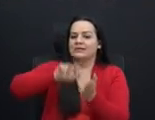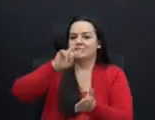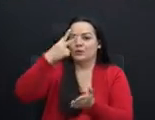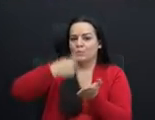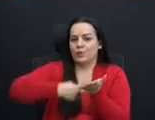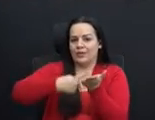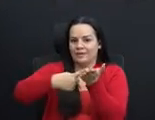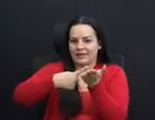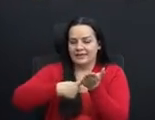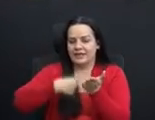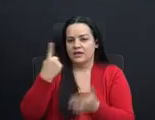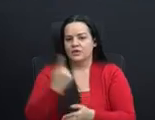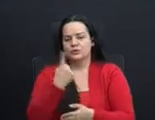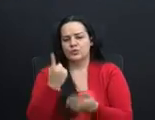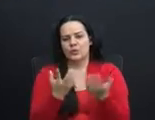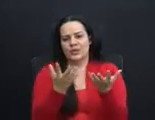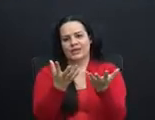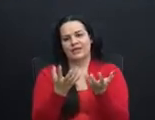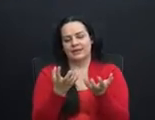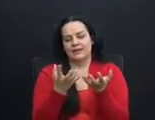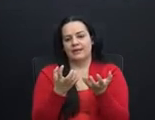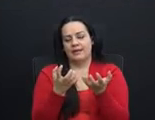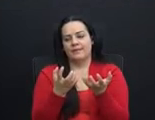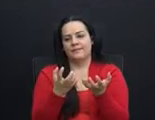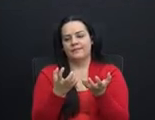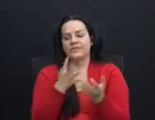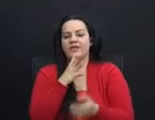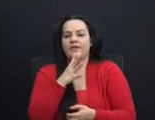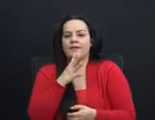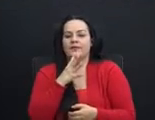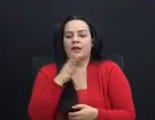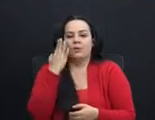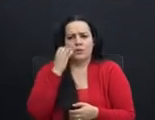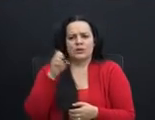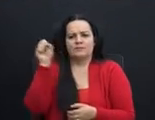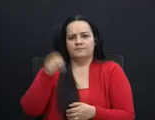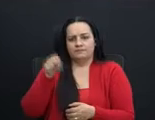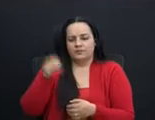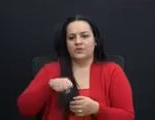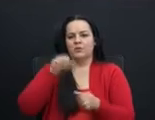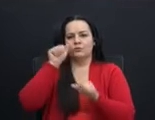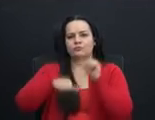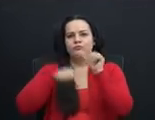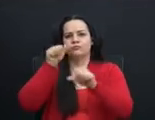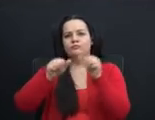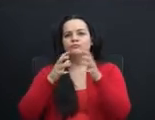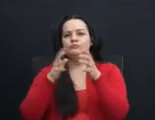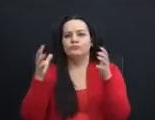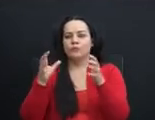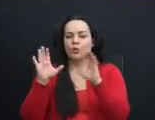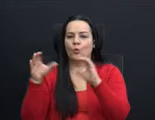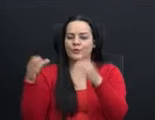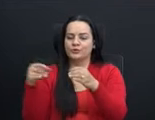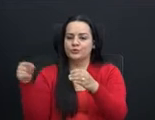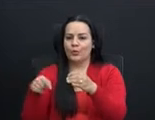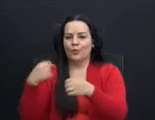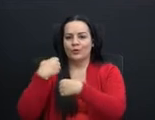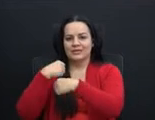Y quería intervenir porque sí hemos hecho un gran esfuerzo en la Comisión Municipal para que